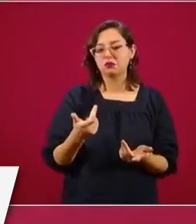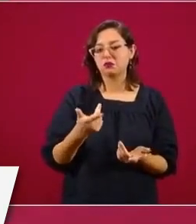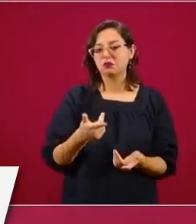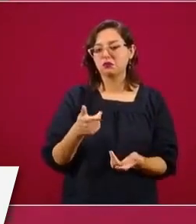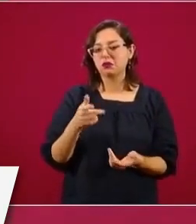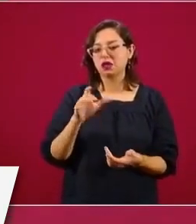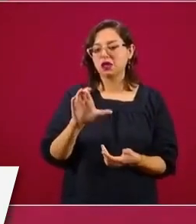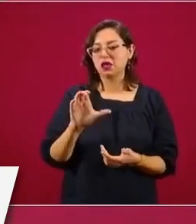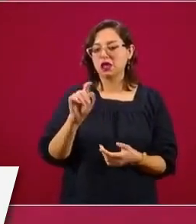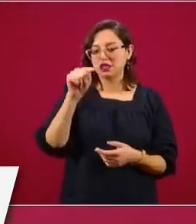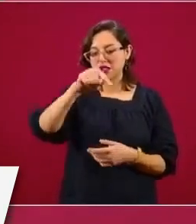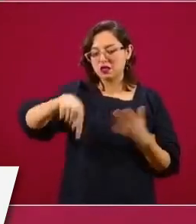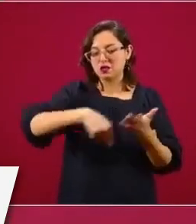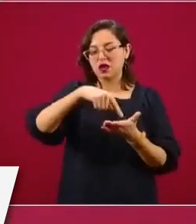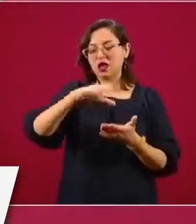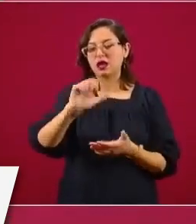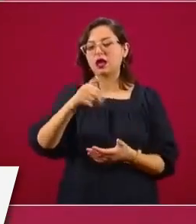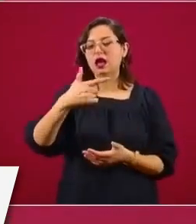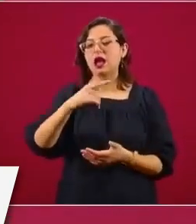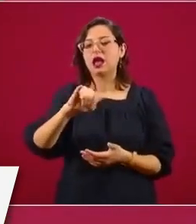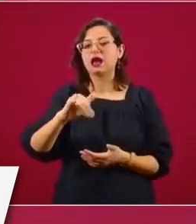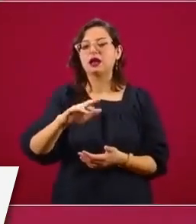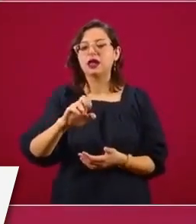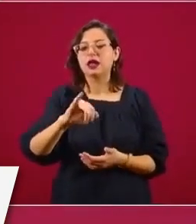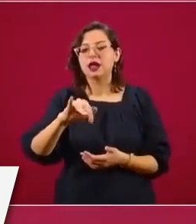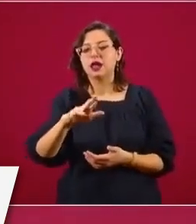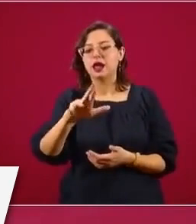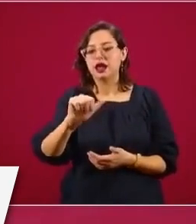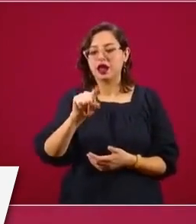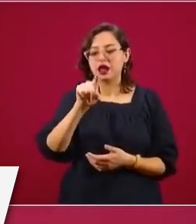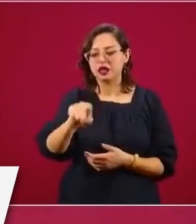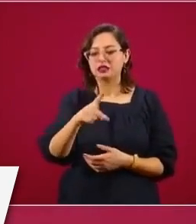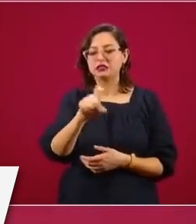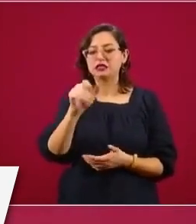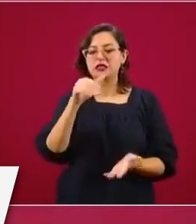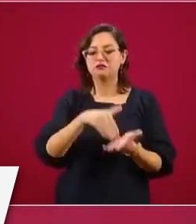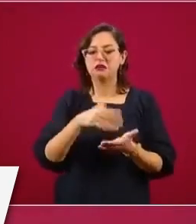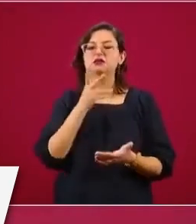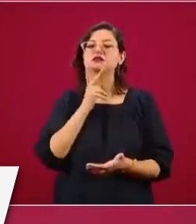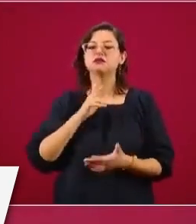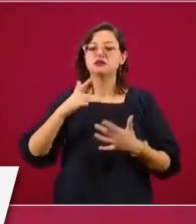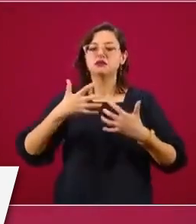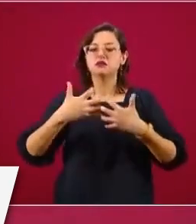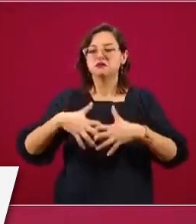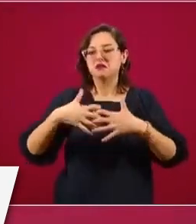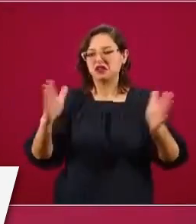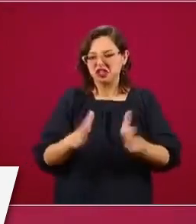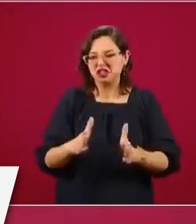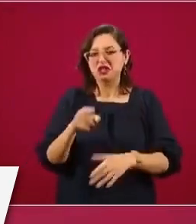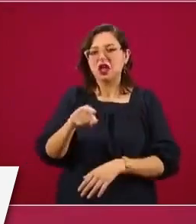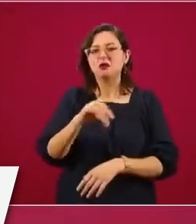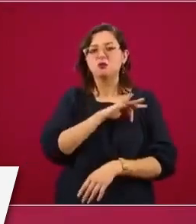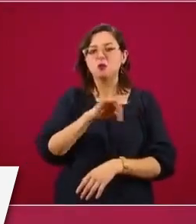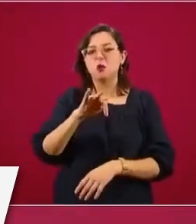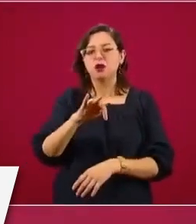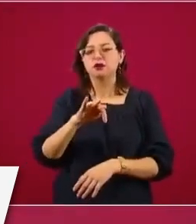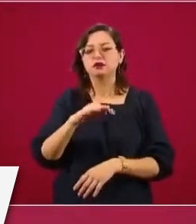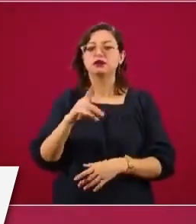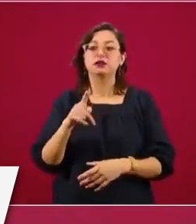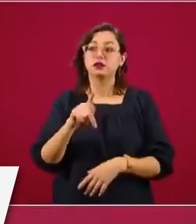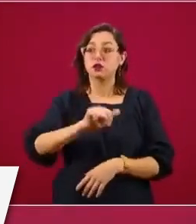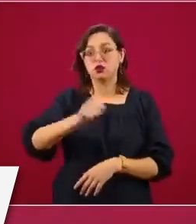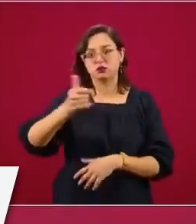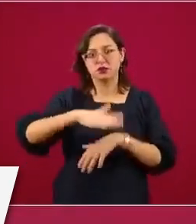ayudar a procesar mínimo 100 mil barriles, y la gran